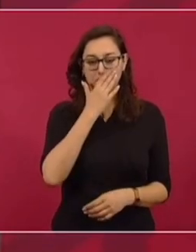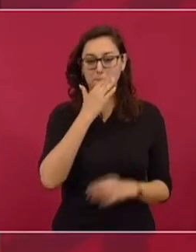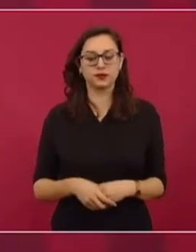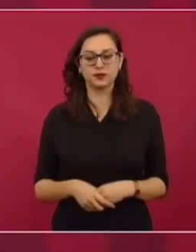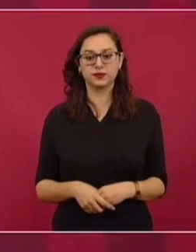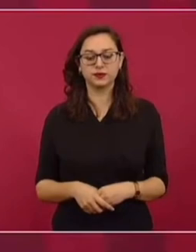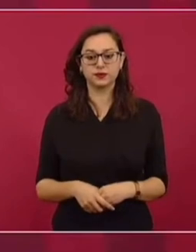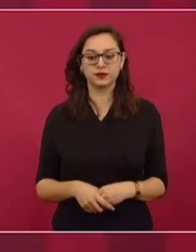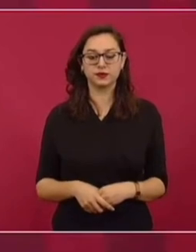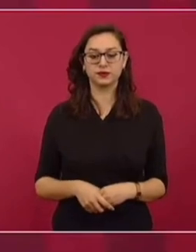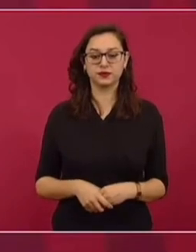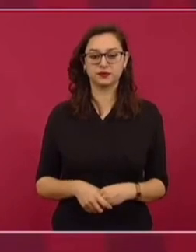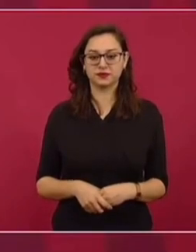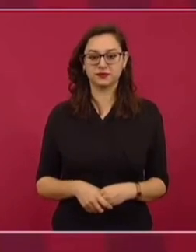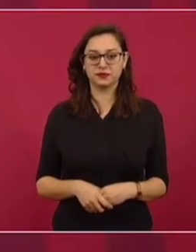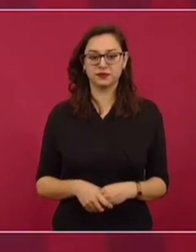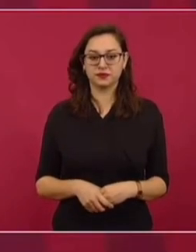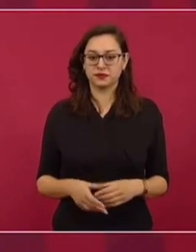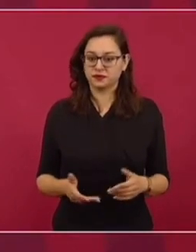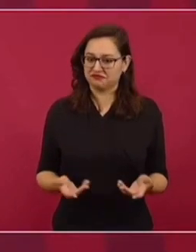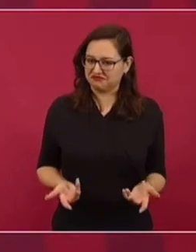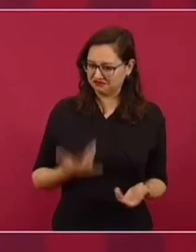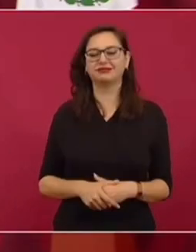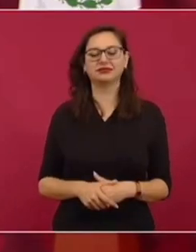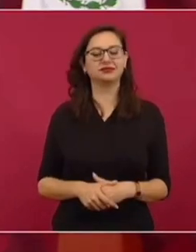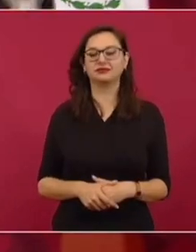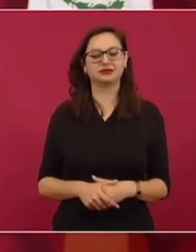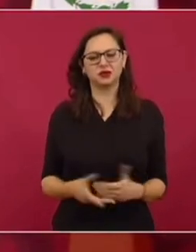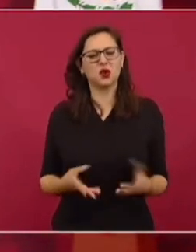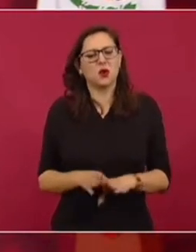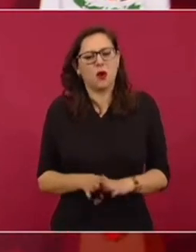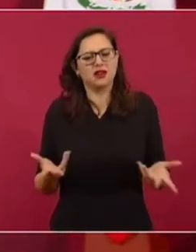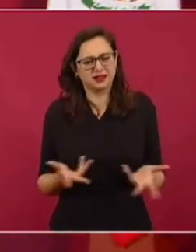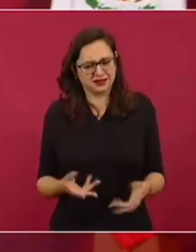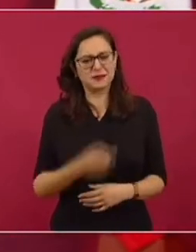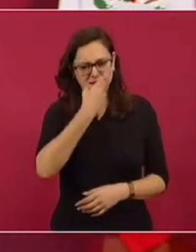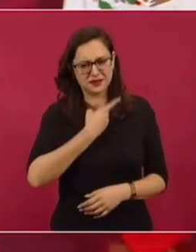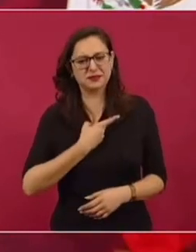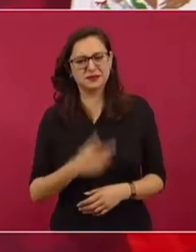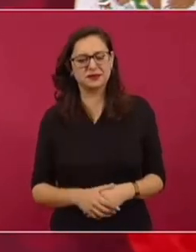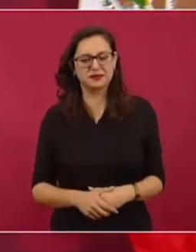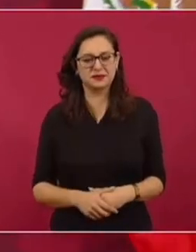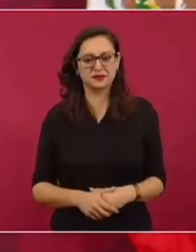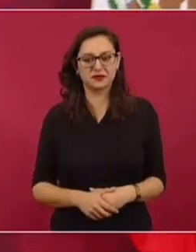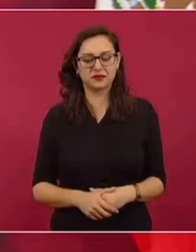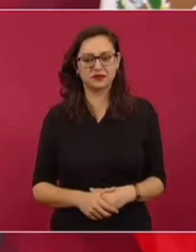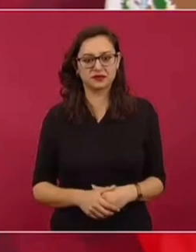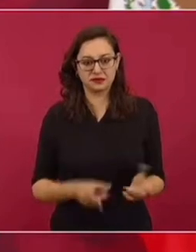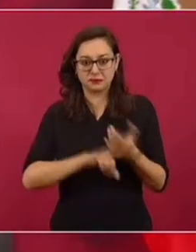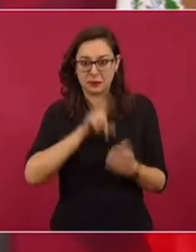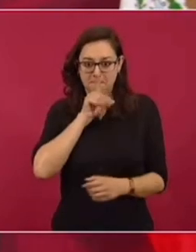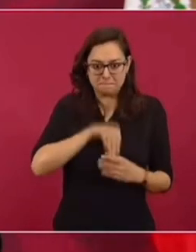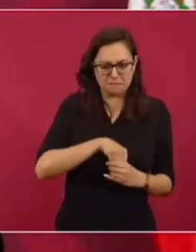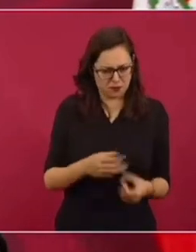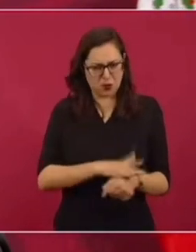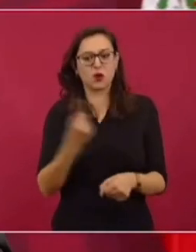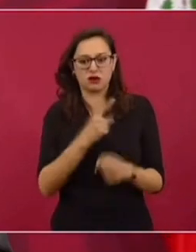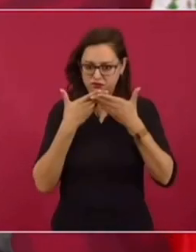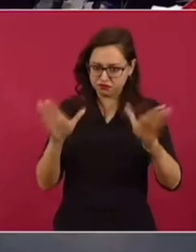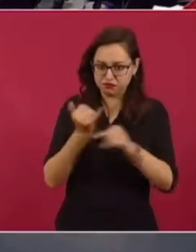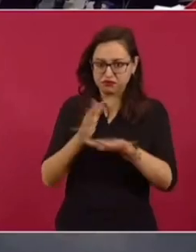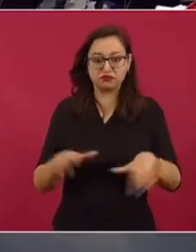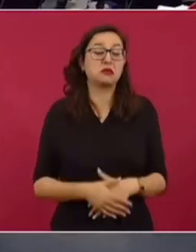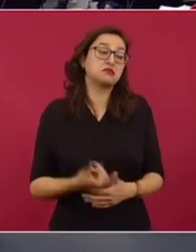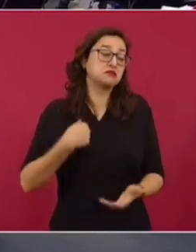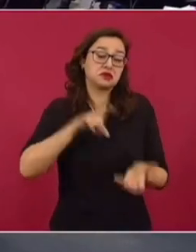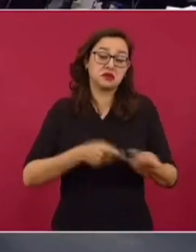En todo el mundo, ¿eso no es normal? ¿Cómo inflan eso? ¿Por qué no informan sobre esos procedimientos? Pues yo creo que